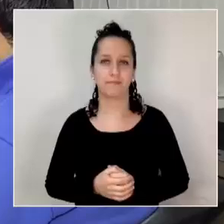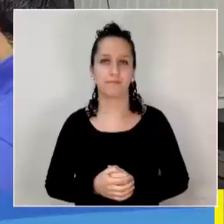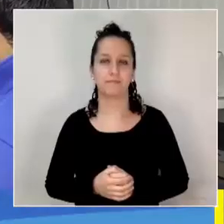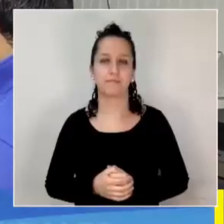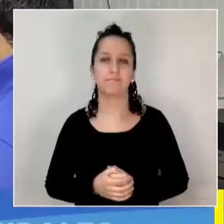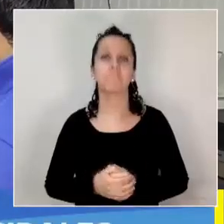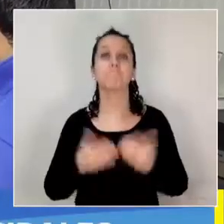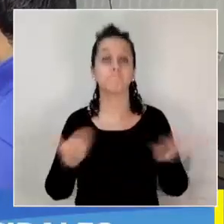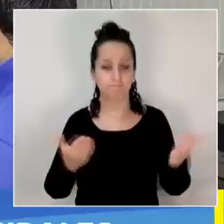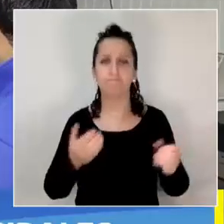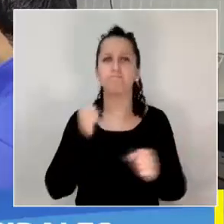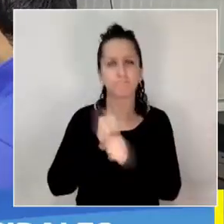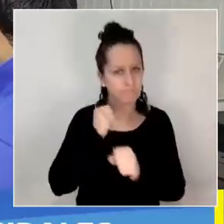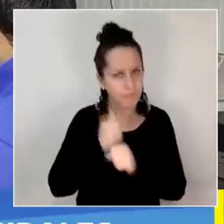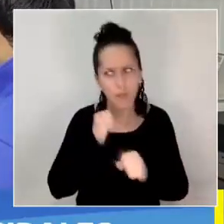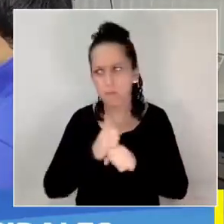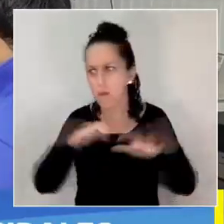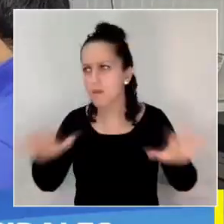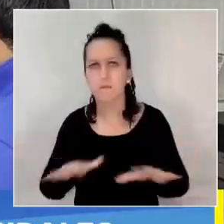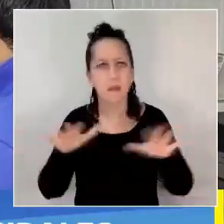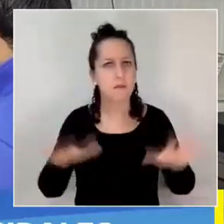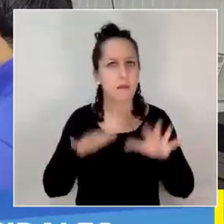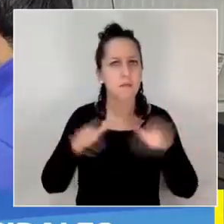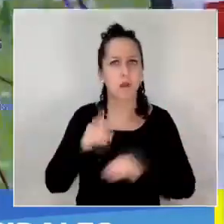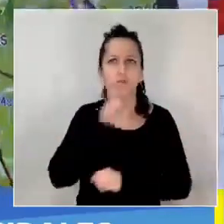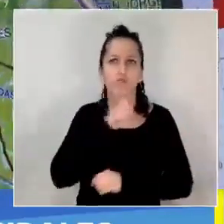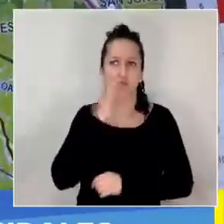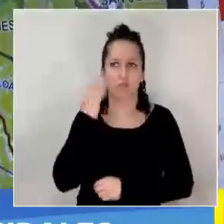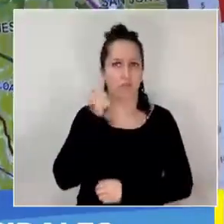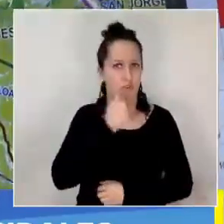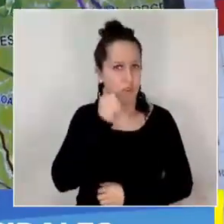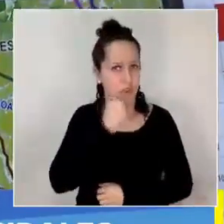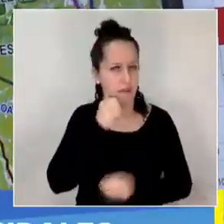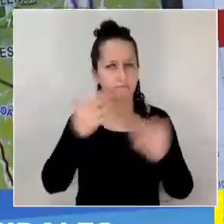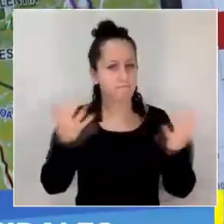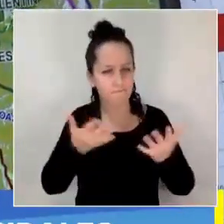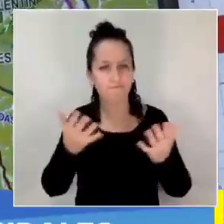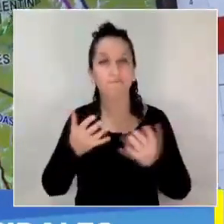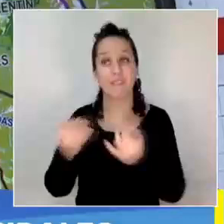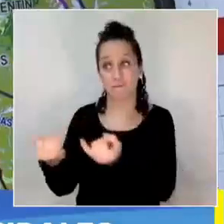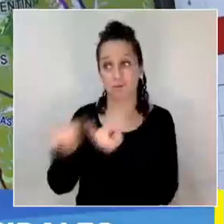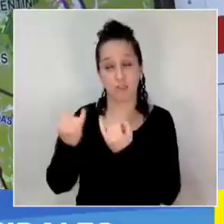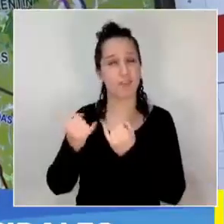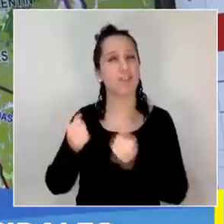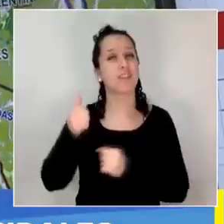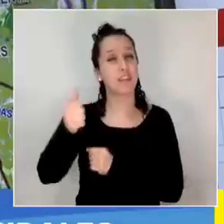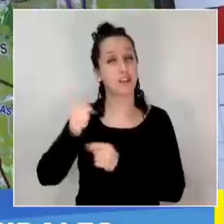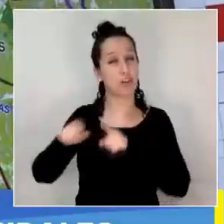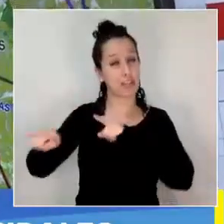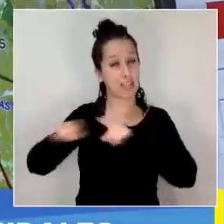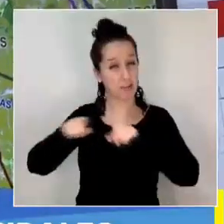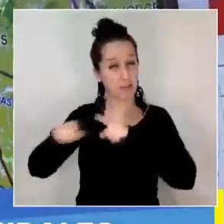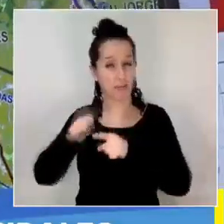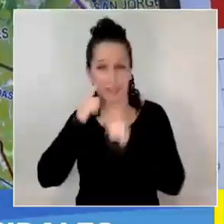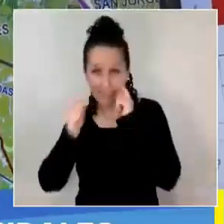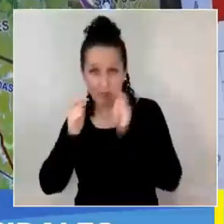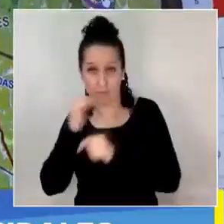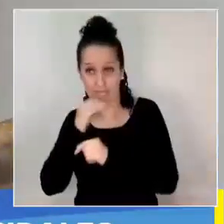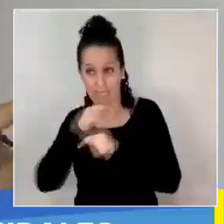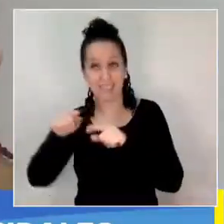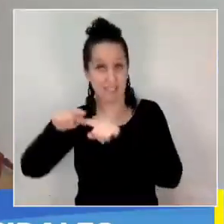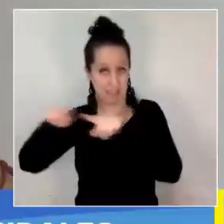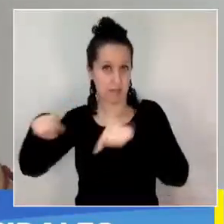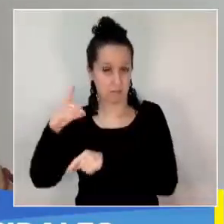Ha sido una jornada intensa la de estos últimos días. De acuerdo con el reporte entregado por la Dirección de Gestión del Riesgo y Emergencias en